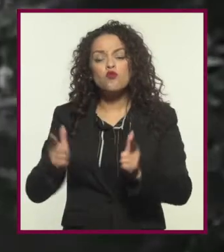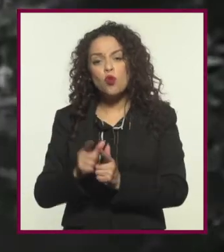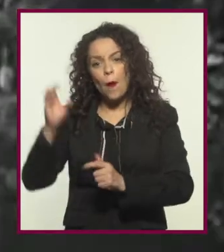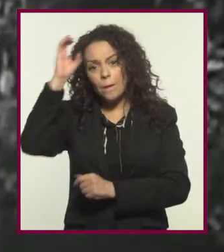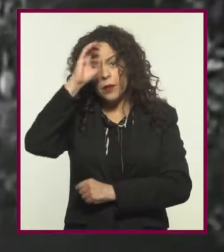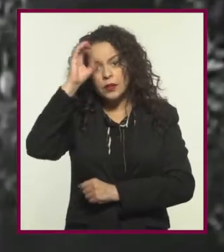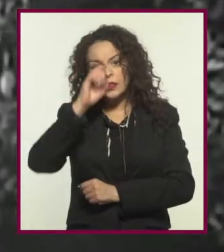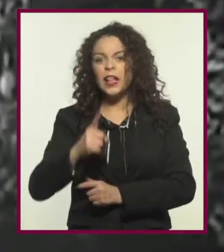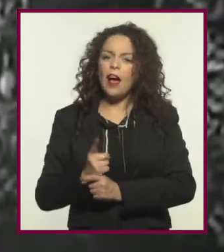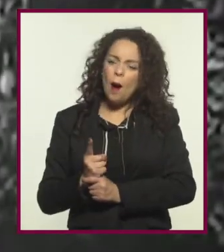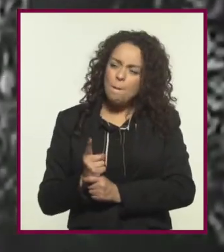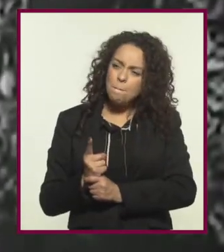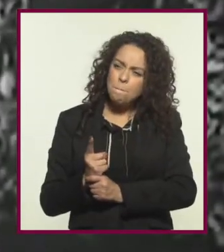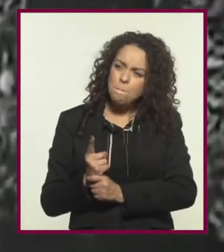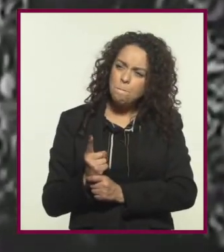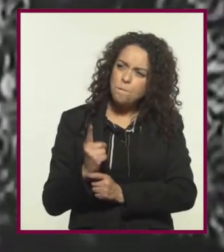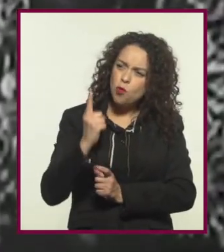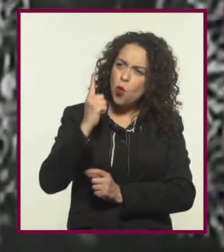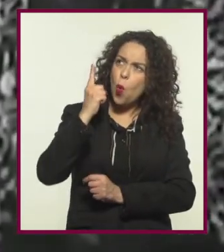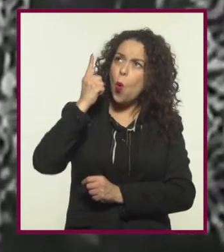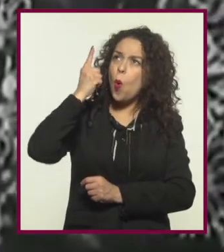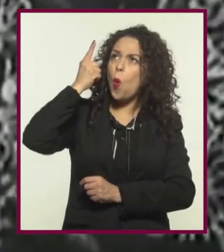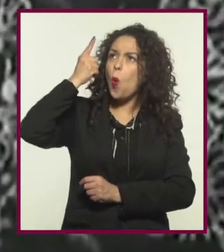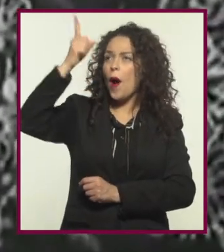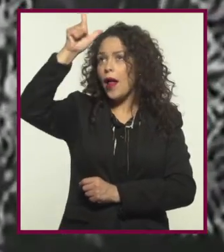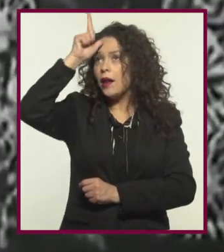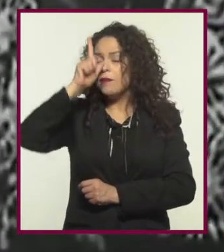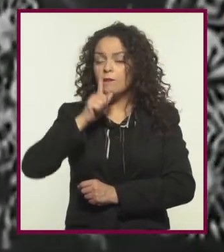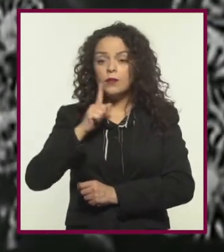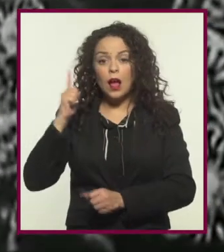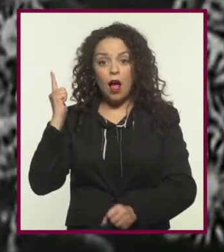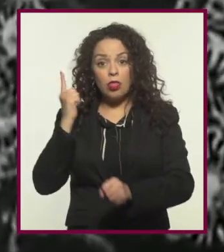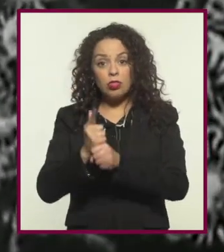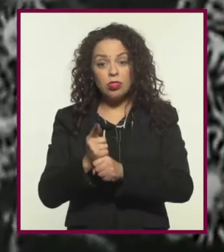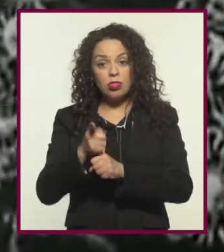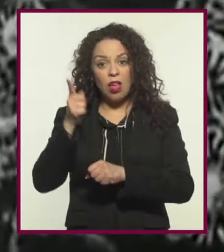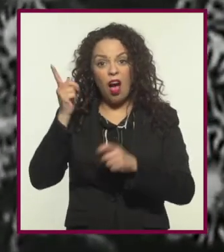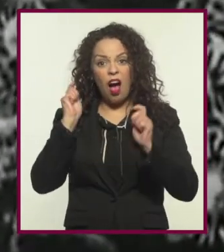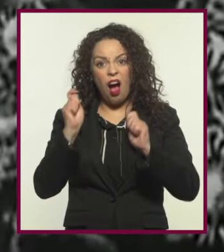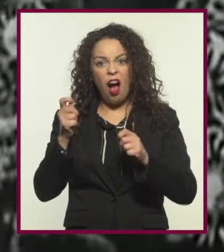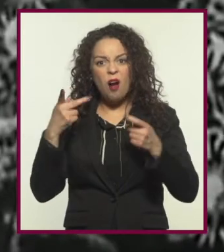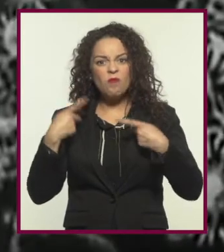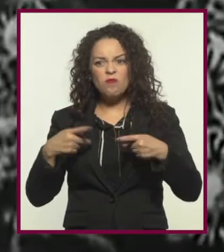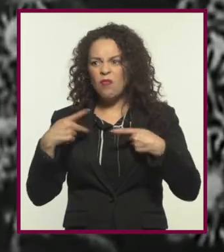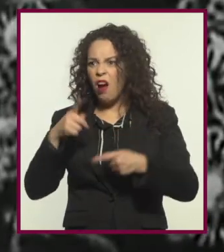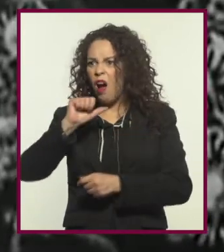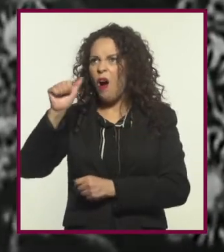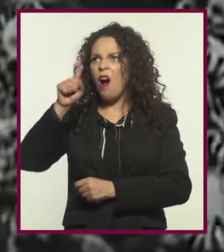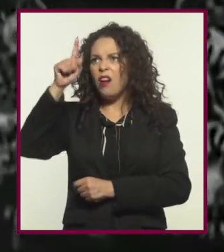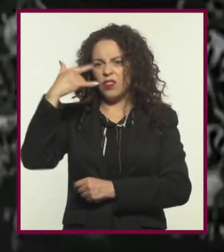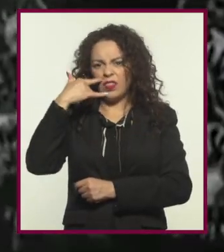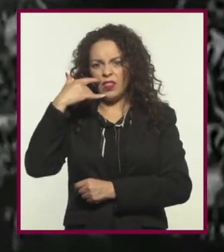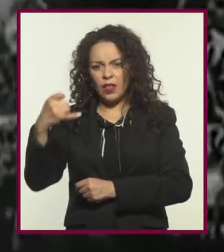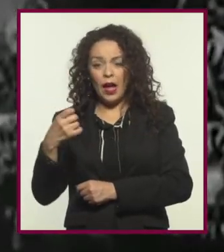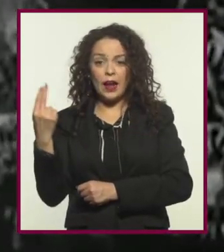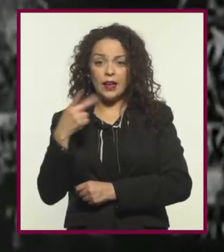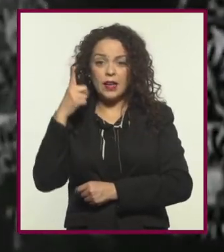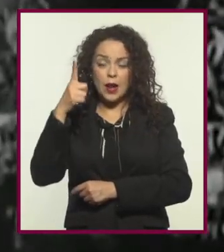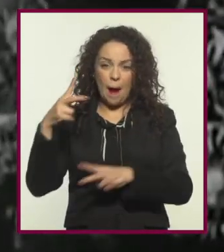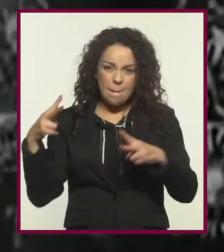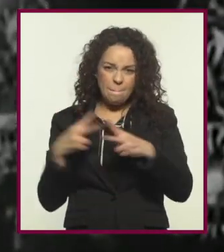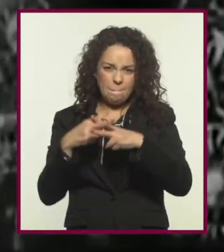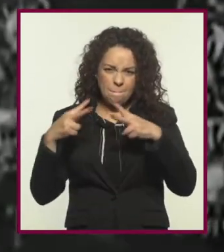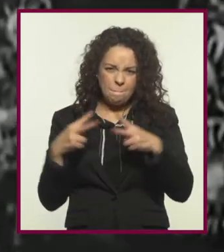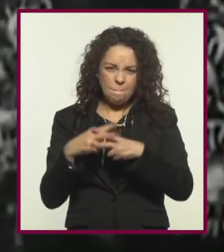de un grupo de científicos que son lanzados a la luna desde un cohete espacial y descubren a unos alienígenas, contra los que tienen que luchar